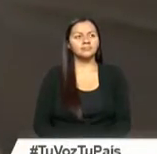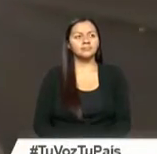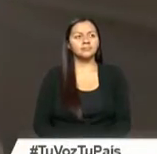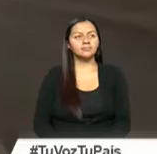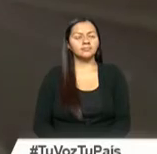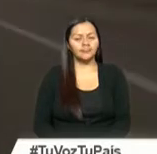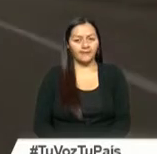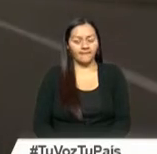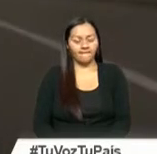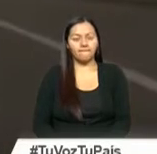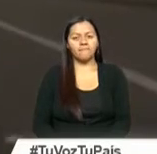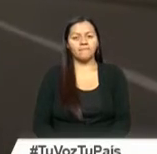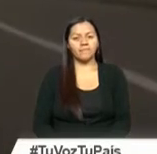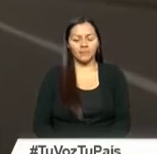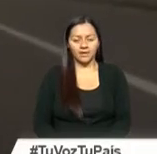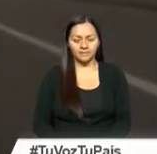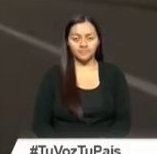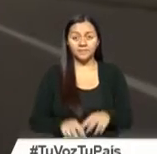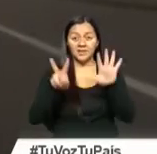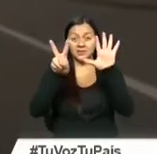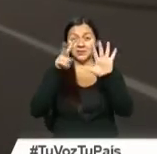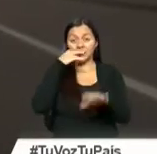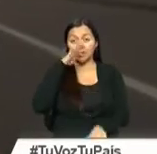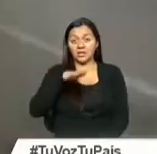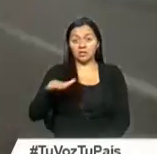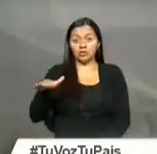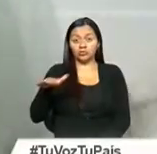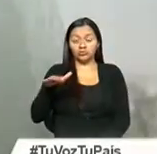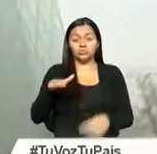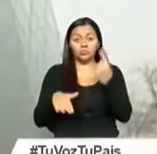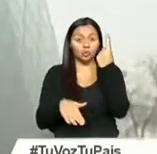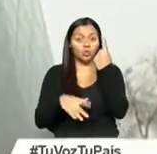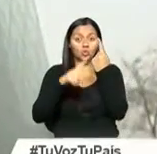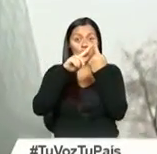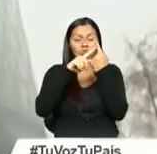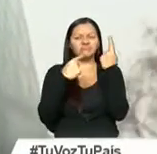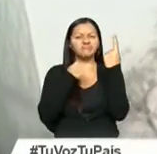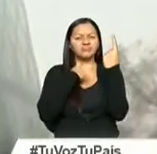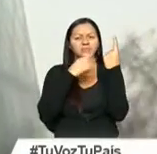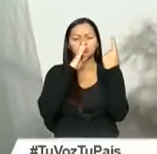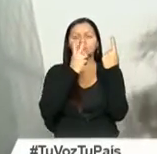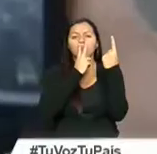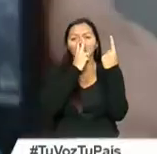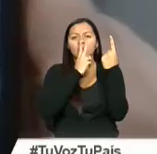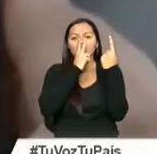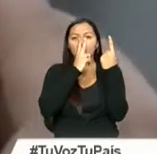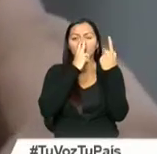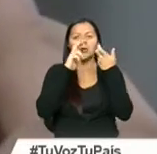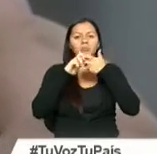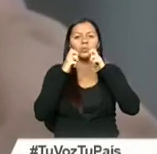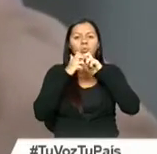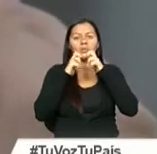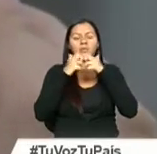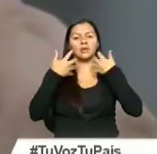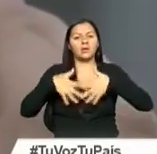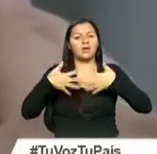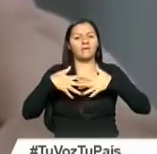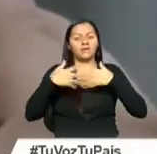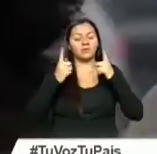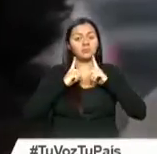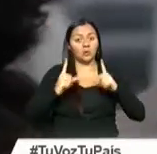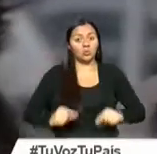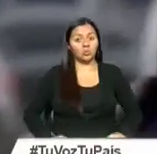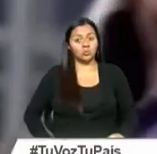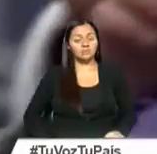Uno de cada siete niños en el mundo respira aire tóxico. Son las conclusiones de un informe publicado este lunes por UNICEF